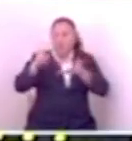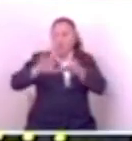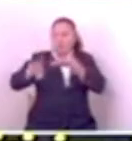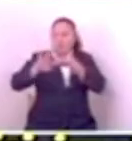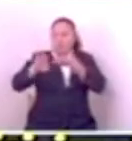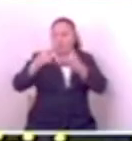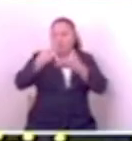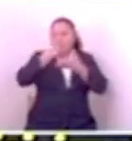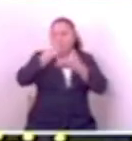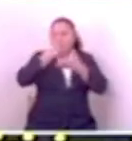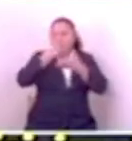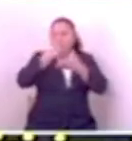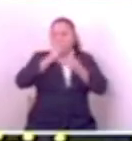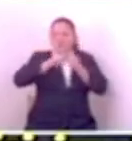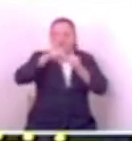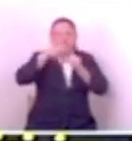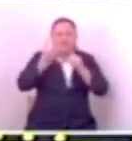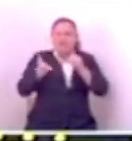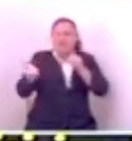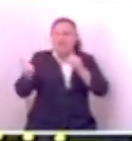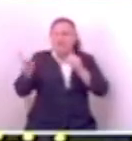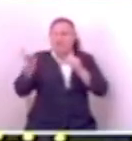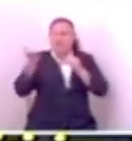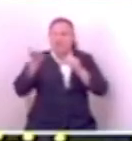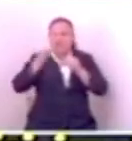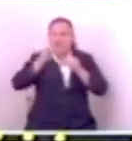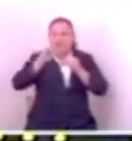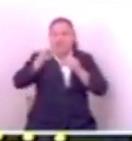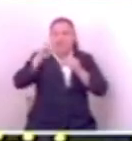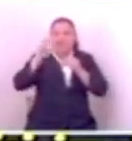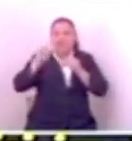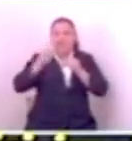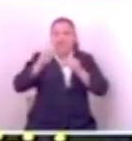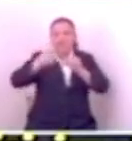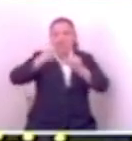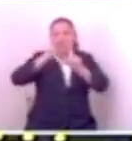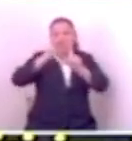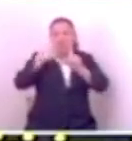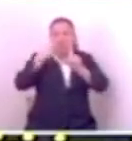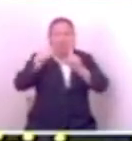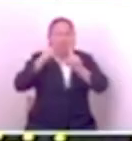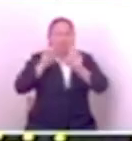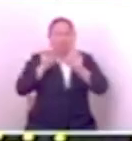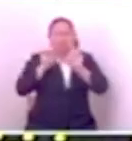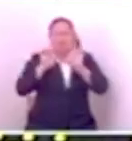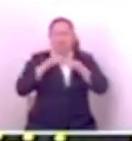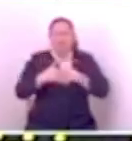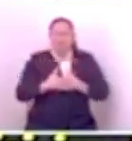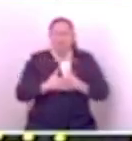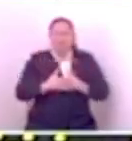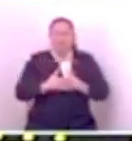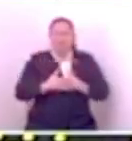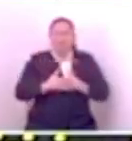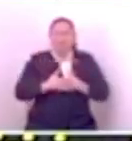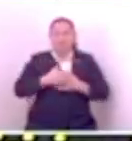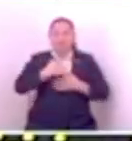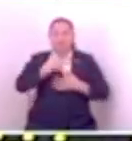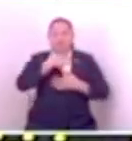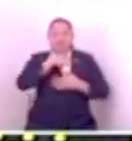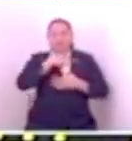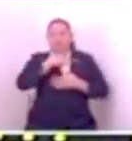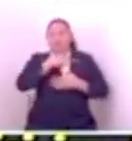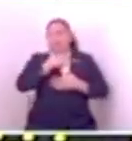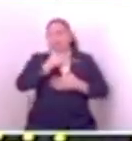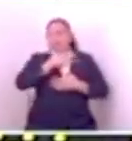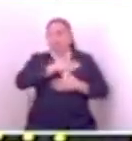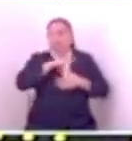le den una segunda oportunidad, de que lo perdonemos por todo el daño y robo que hizo, ¿usted cree que se lo merece o no se